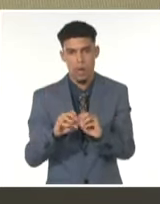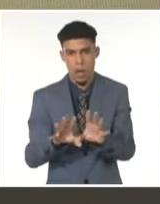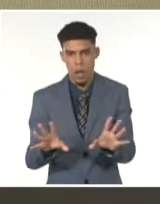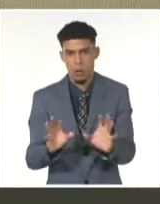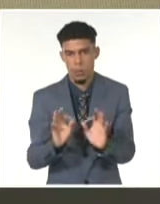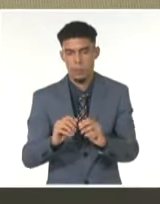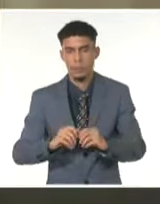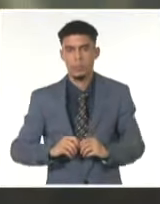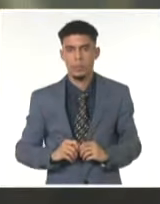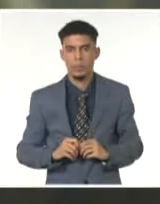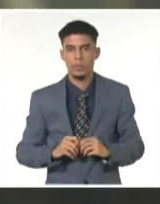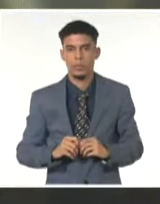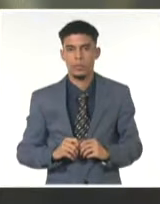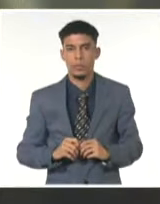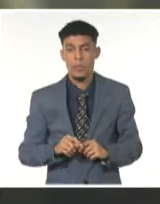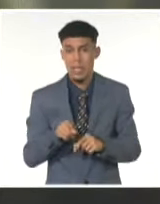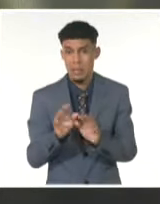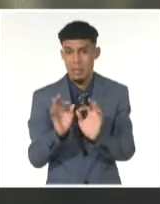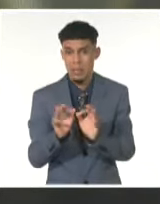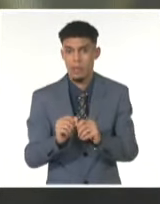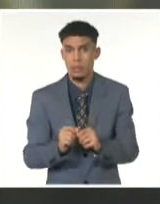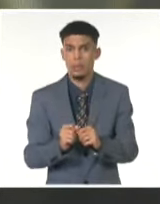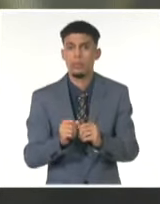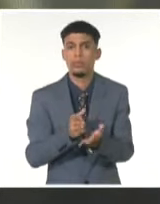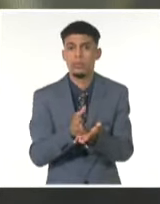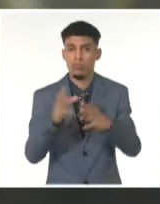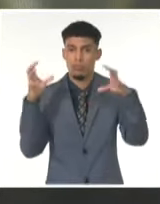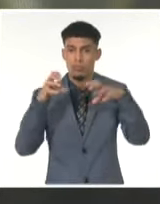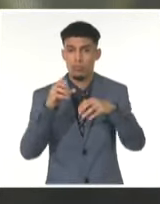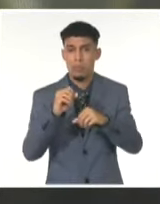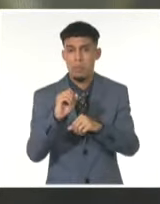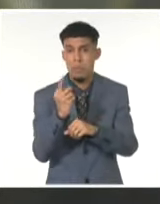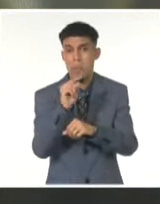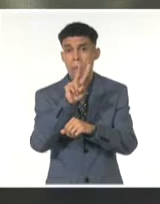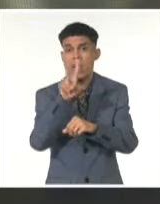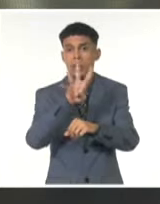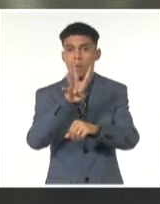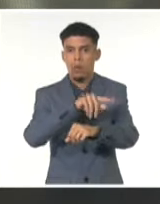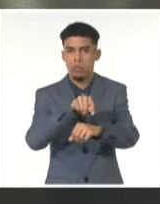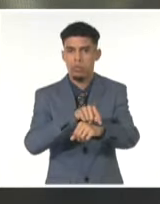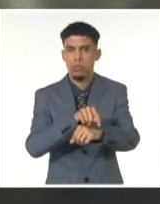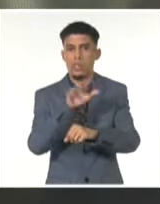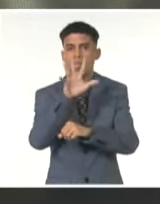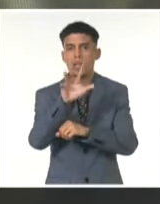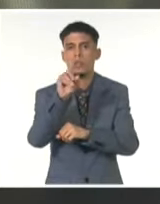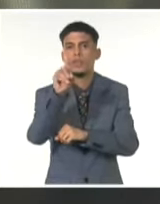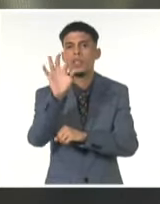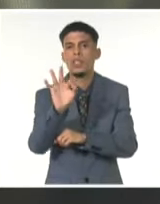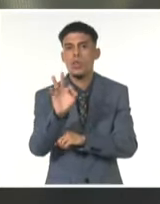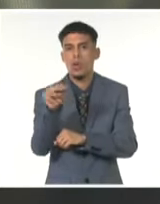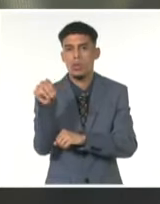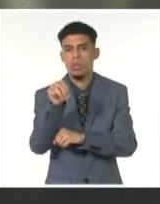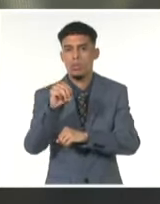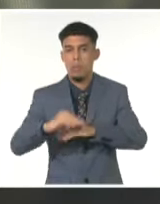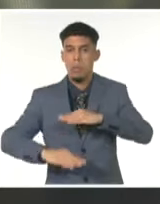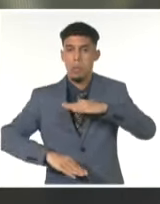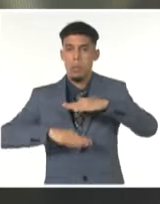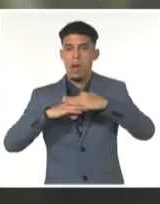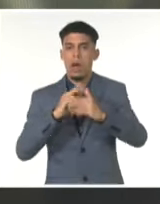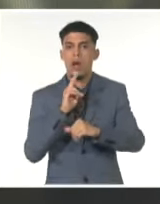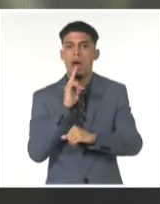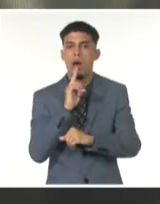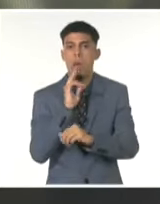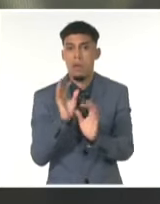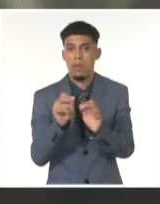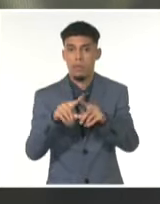elocuentes. Pero vamos a ver qué pasó allí en cuanto a la lluvia. las primeras 24 horas, 518 milímetros, donde está el embalse,